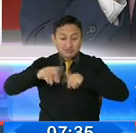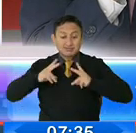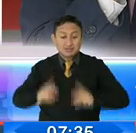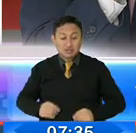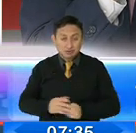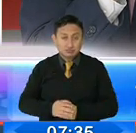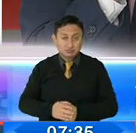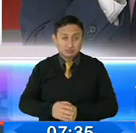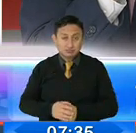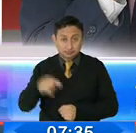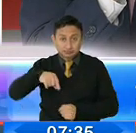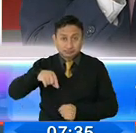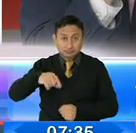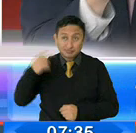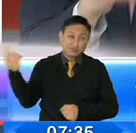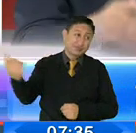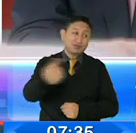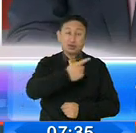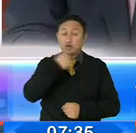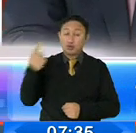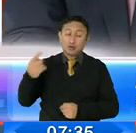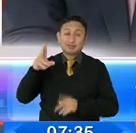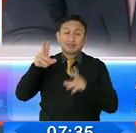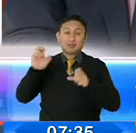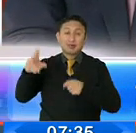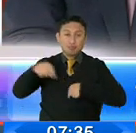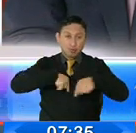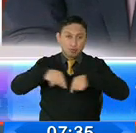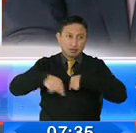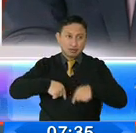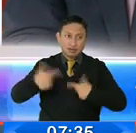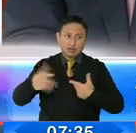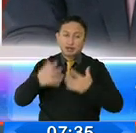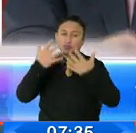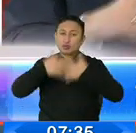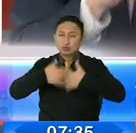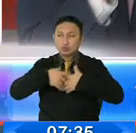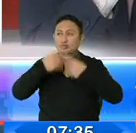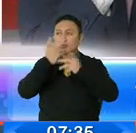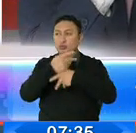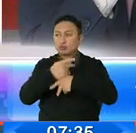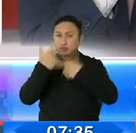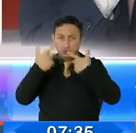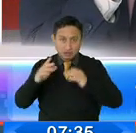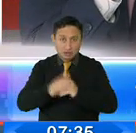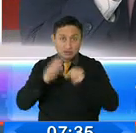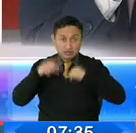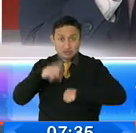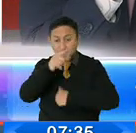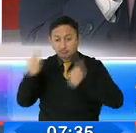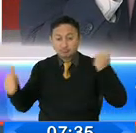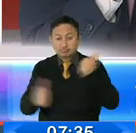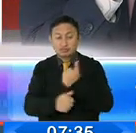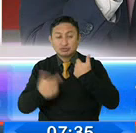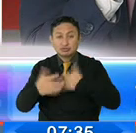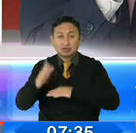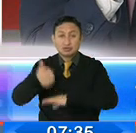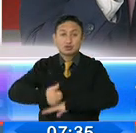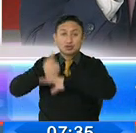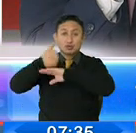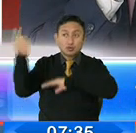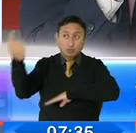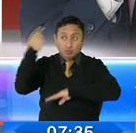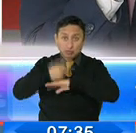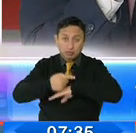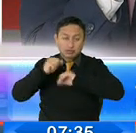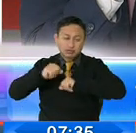todos los ámbitos de movilidad o cualquier otro, de producción o los que fueran, están subordinados a las disposiciones que se